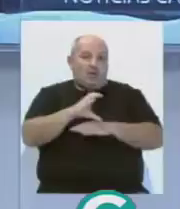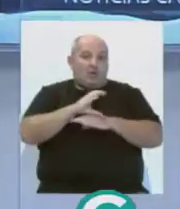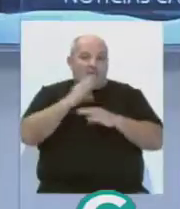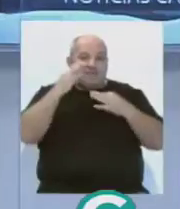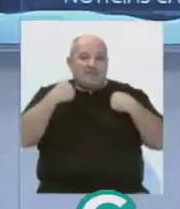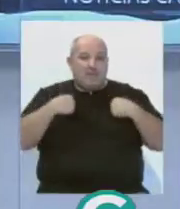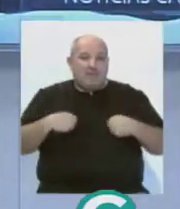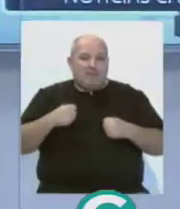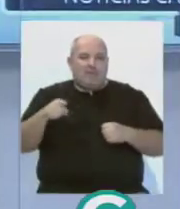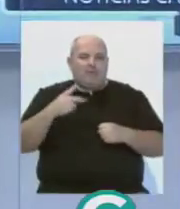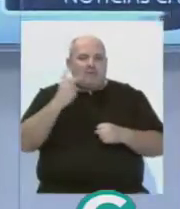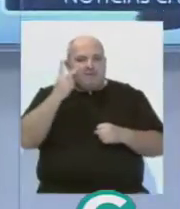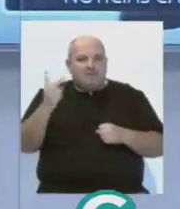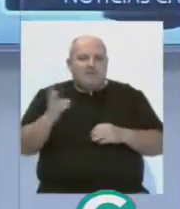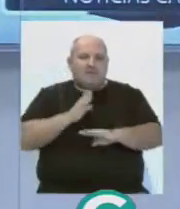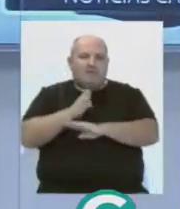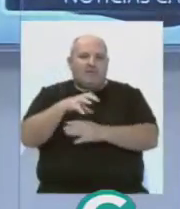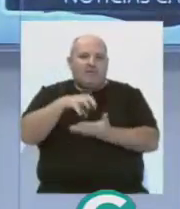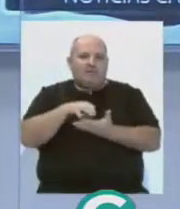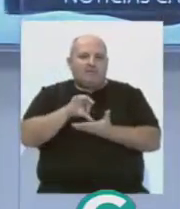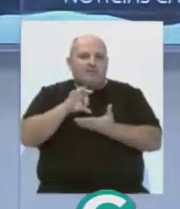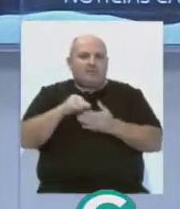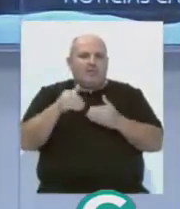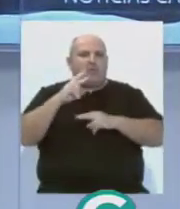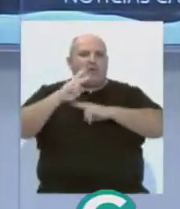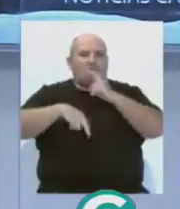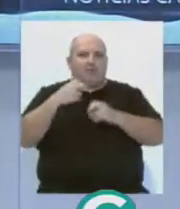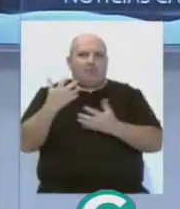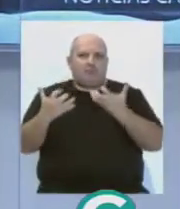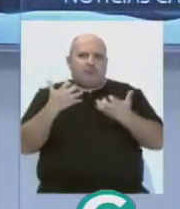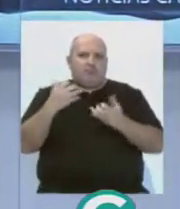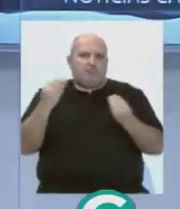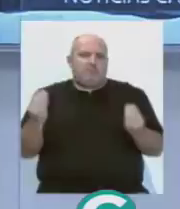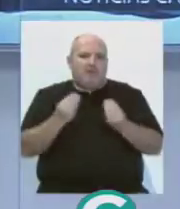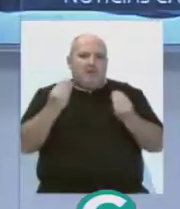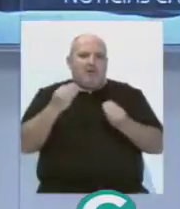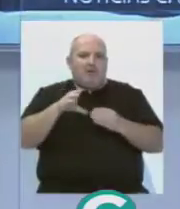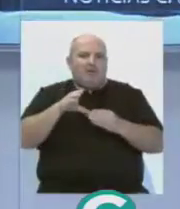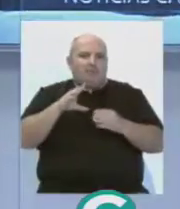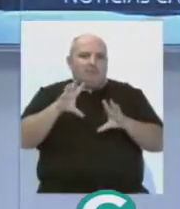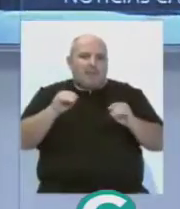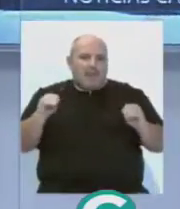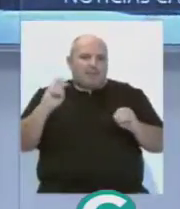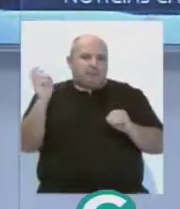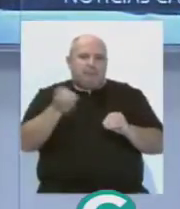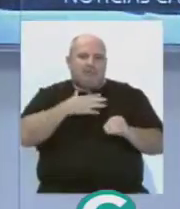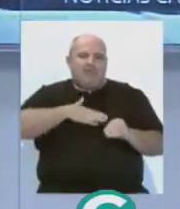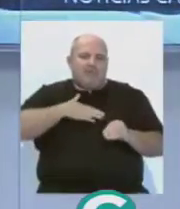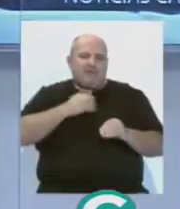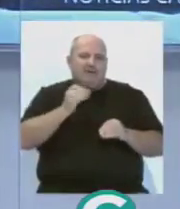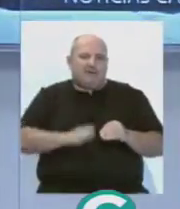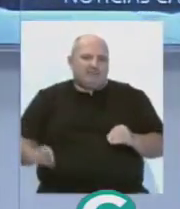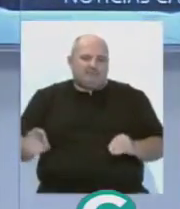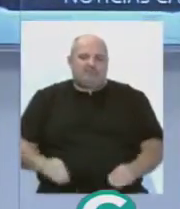Salud Marina Álvarez ha visitado esta mañana este servicio que ha sido renovado estéticamente y en cuanto a material para hacer más agradable la estancia